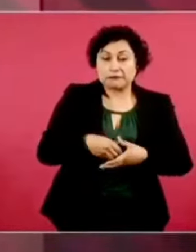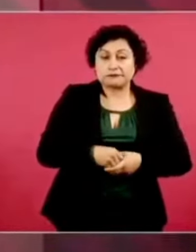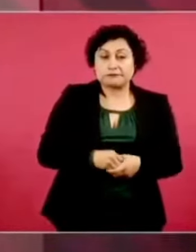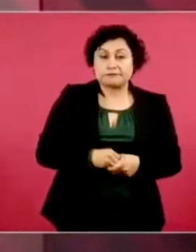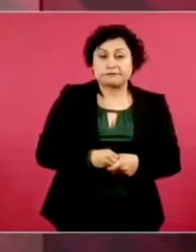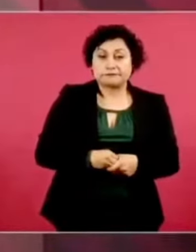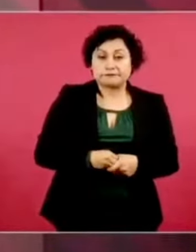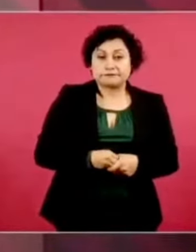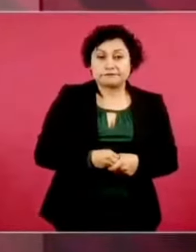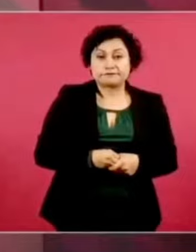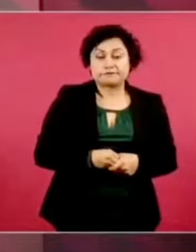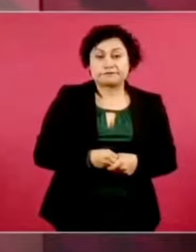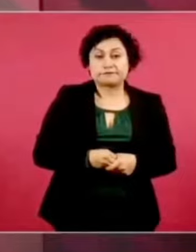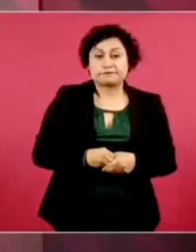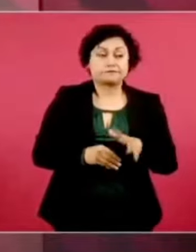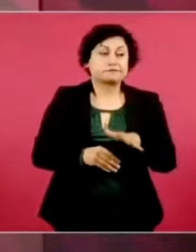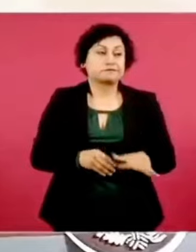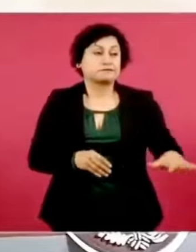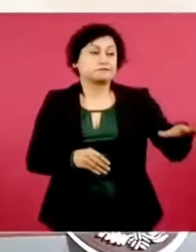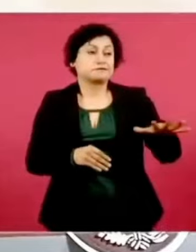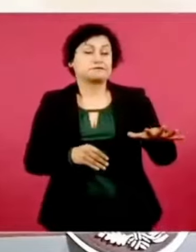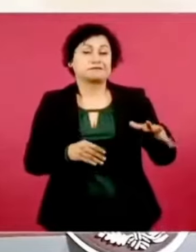ni recibían nada,